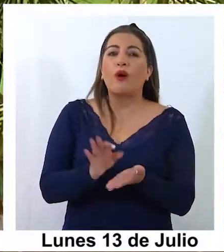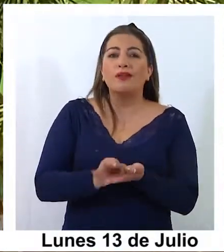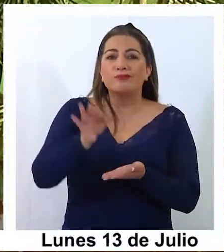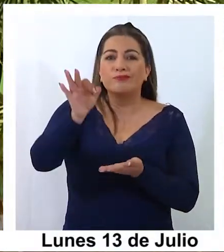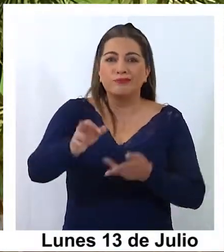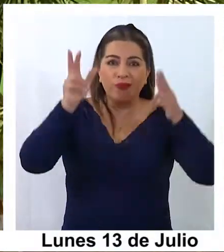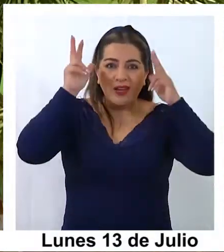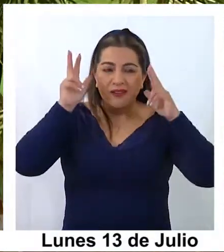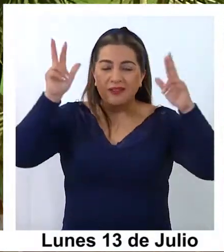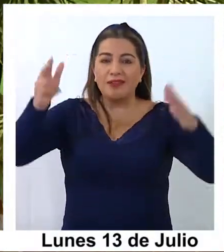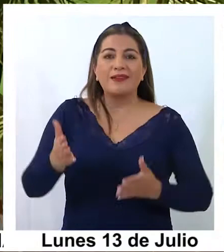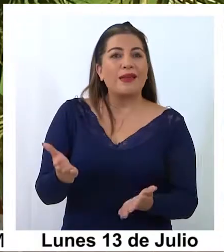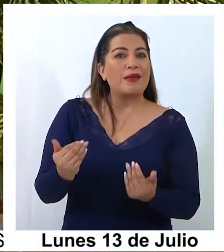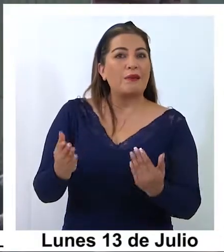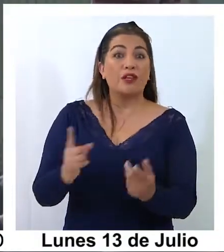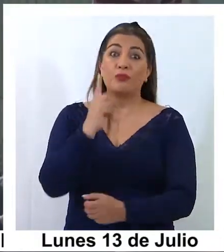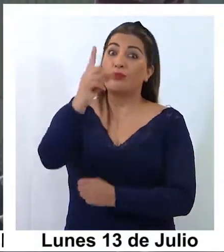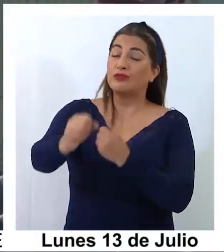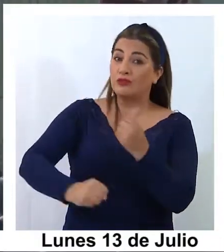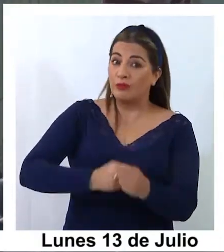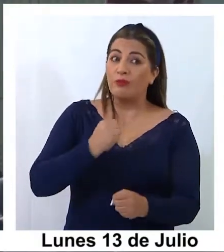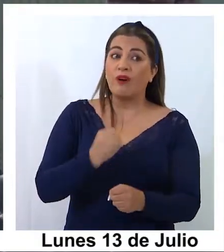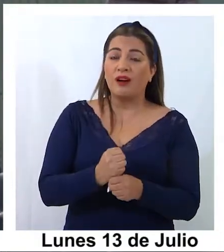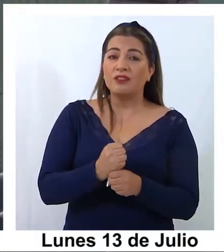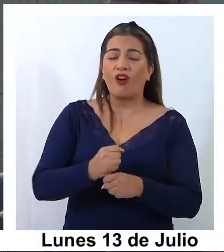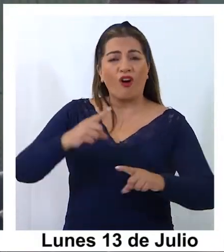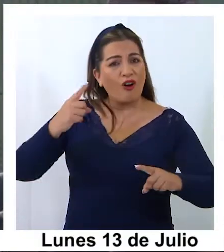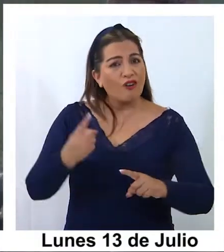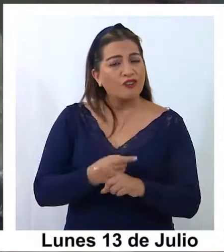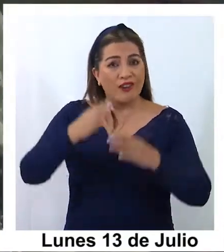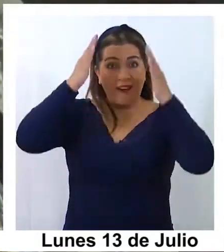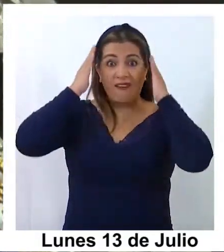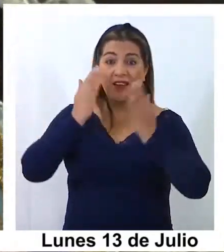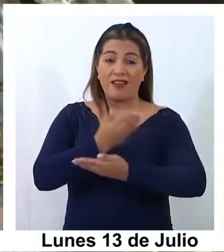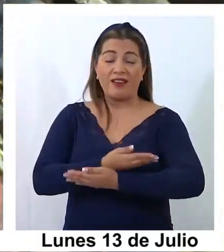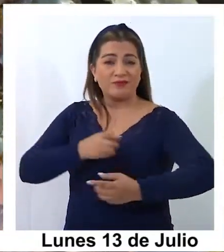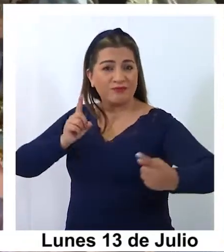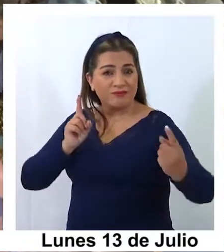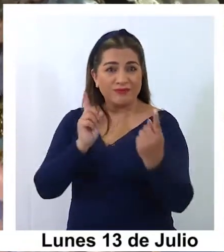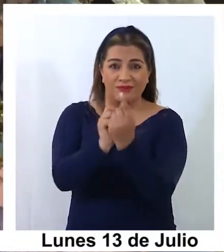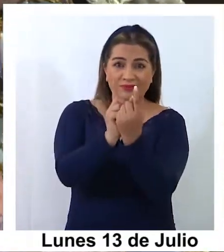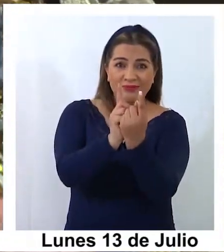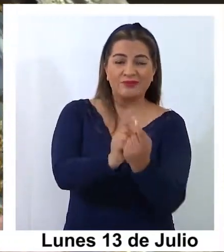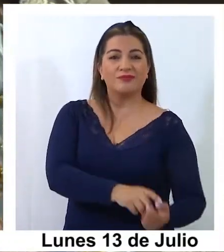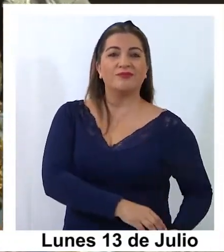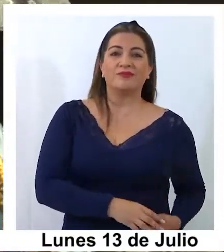santuario y esperando que el próximo año puedan reencontrarse con su reina del Tamarugal.